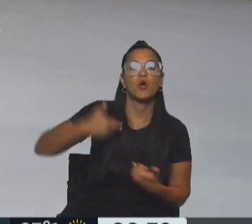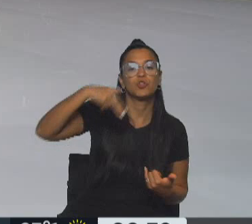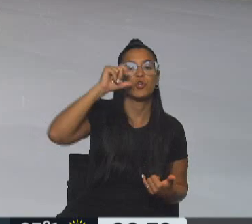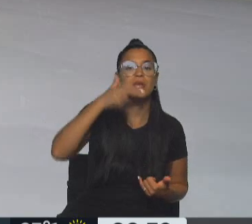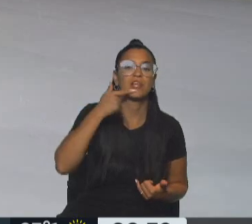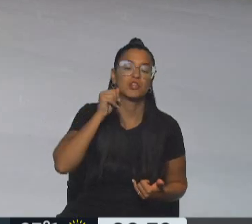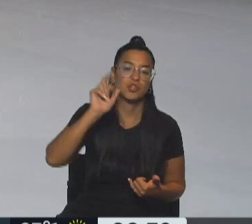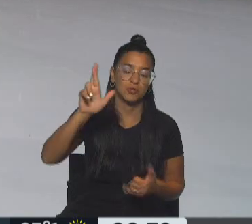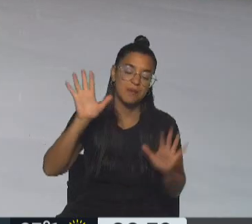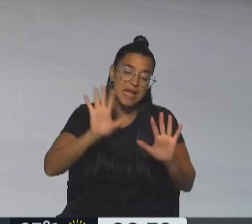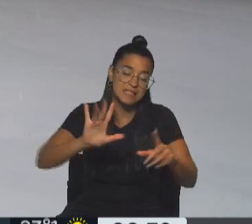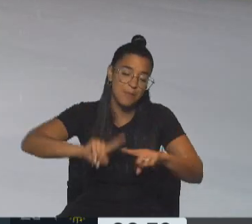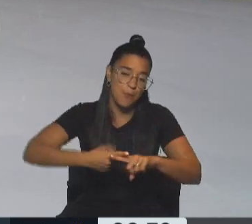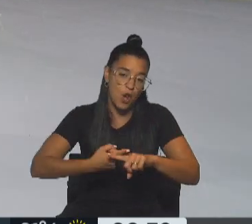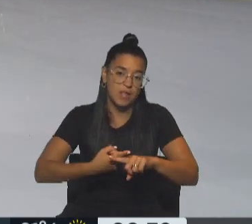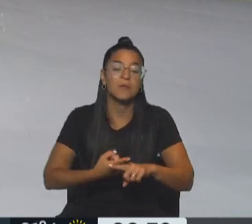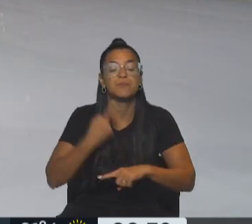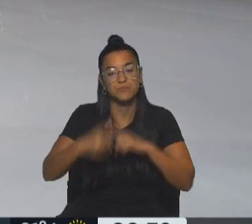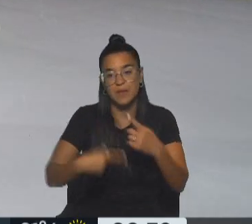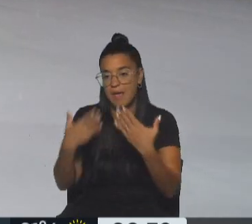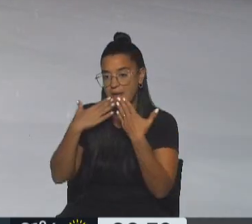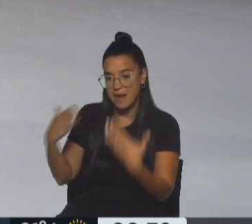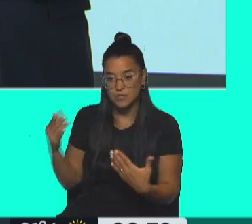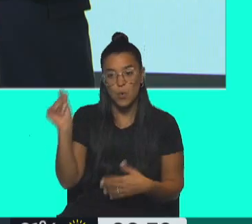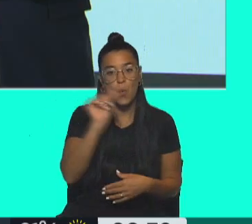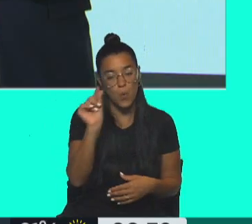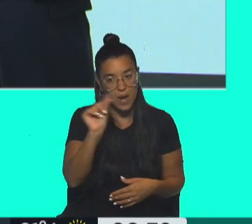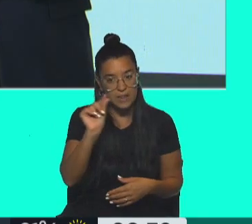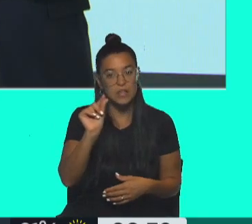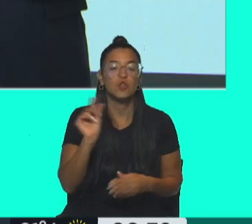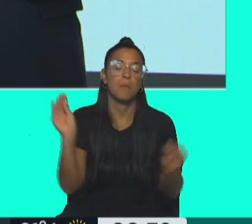Es política, es política. Bueno, seguiremos. Gracias, Néstor. En un ratito, más información.